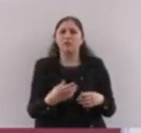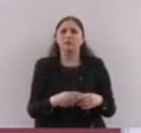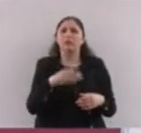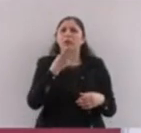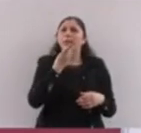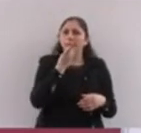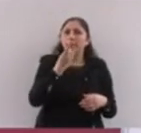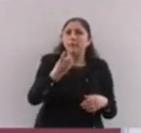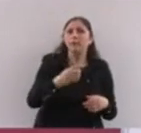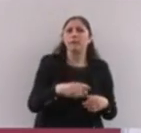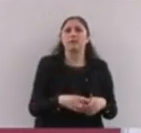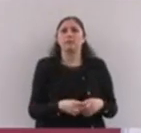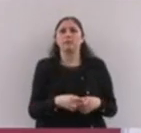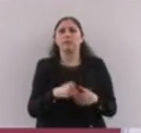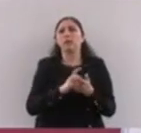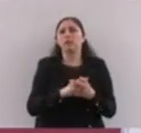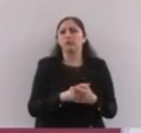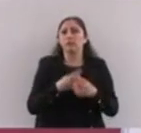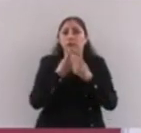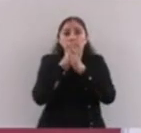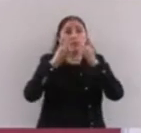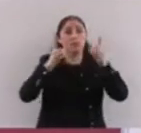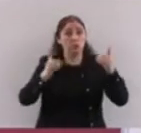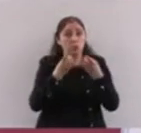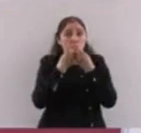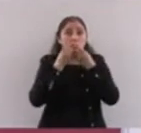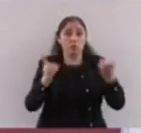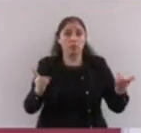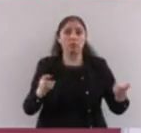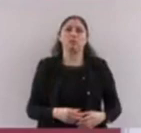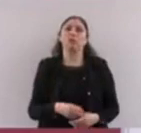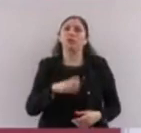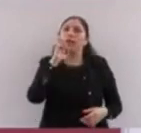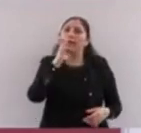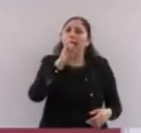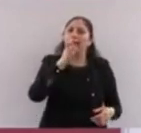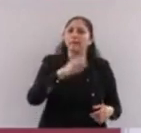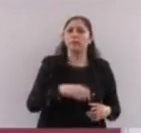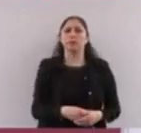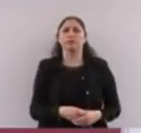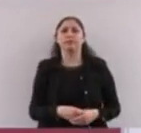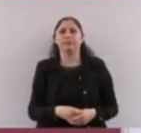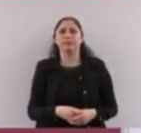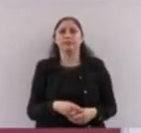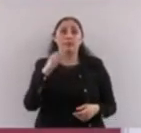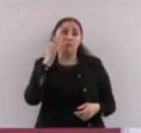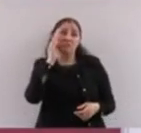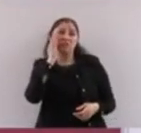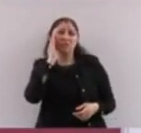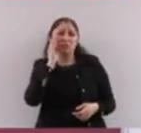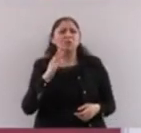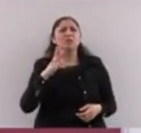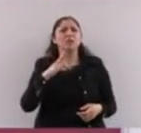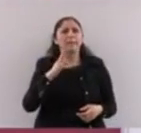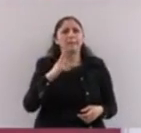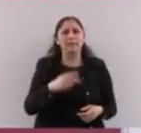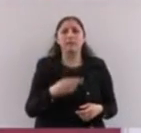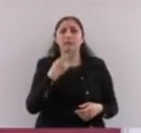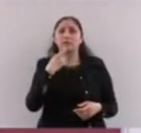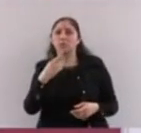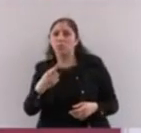Yo acabo de abrir un programita en Facebook, porque luego tienen muchas dudas y me escriben muchas, o trabajo, les contesto.